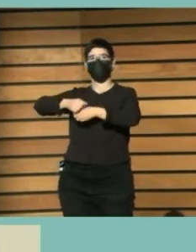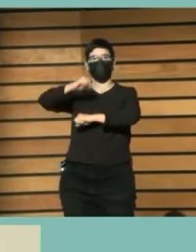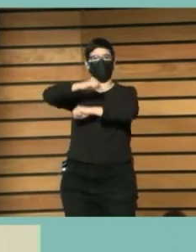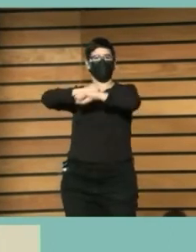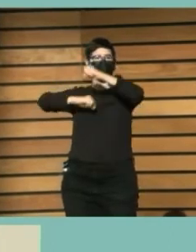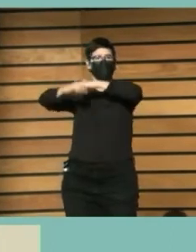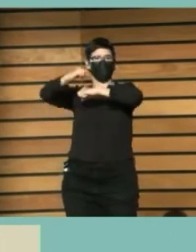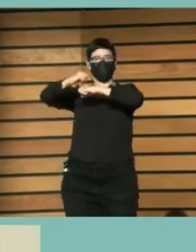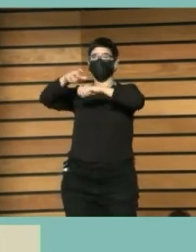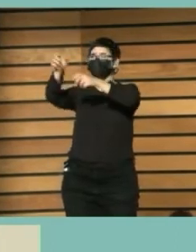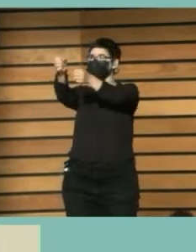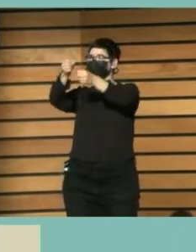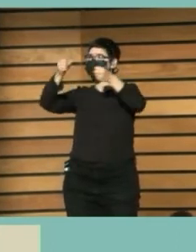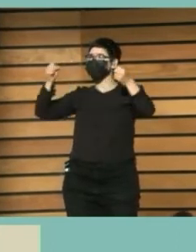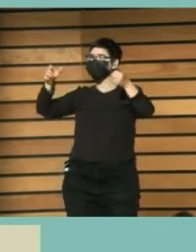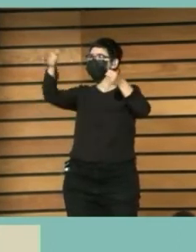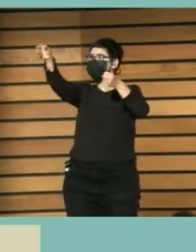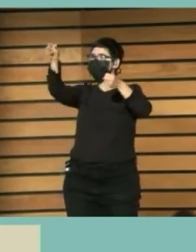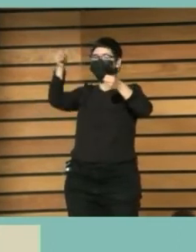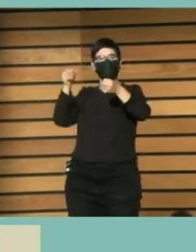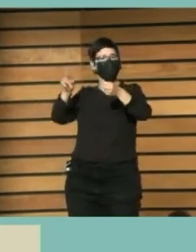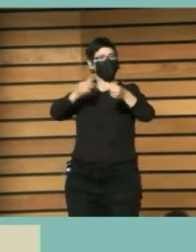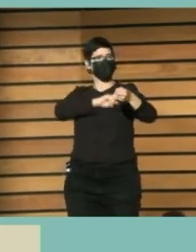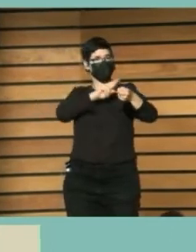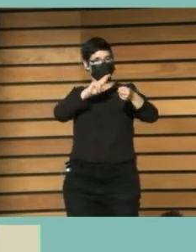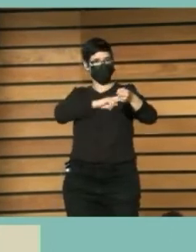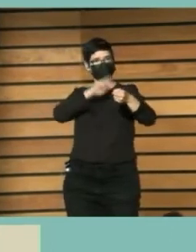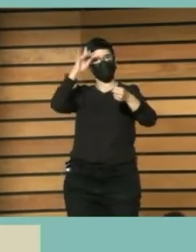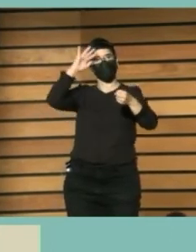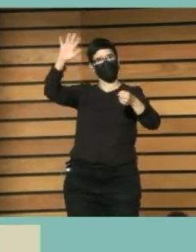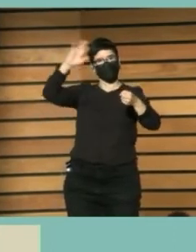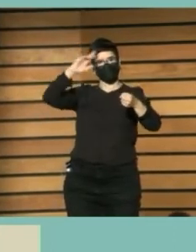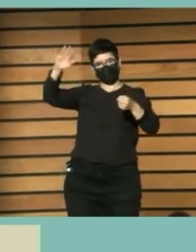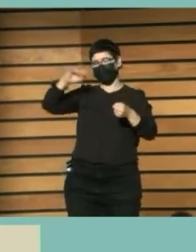estantería De los libros religiosos Y de filosofía